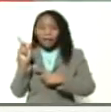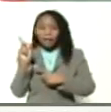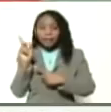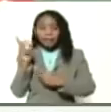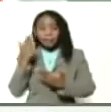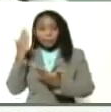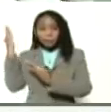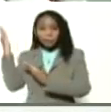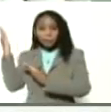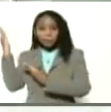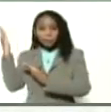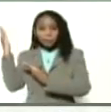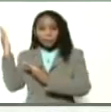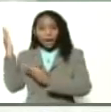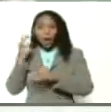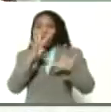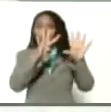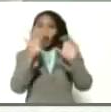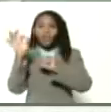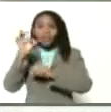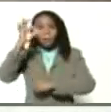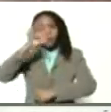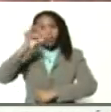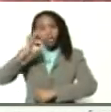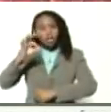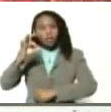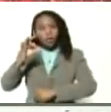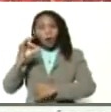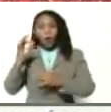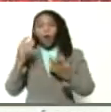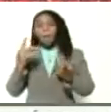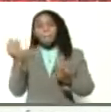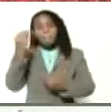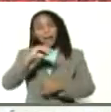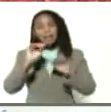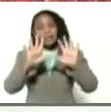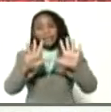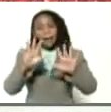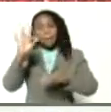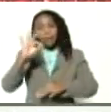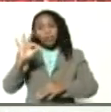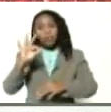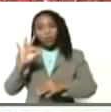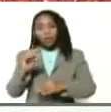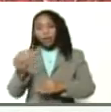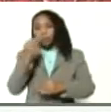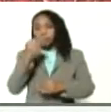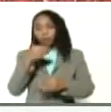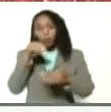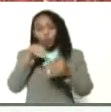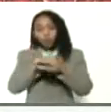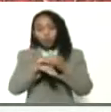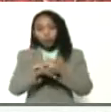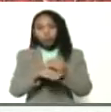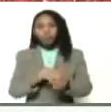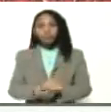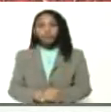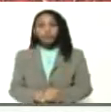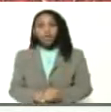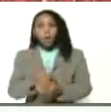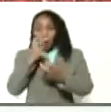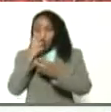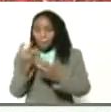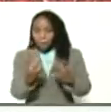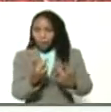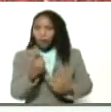tiene un 90% perdón, de proteína más un 10% de aditivos y conservantes. Lo invito a la